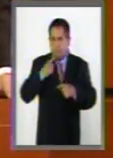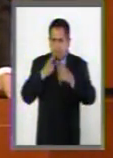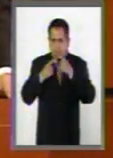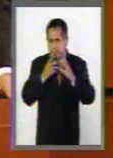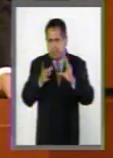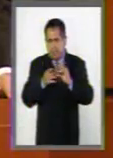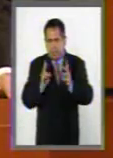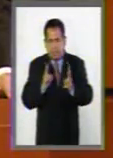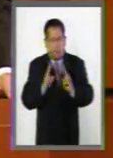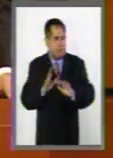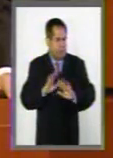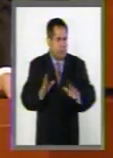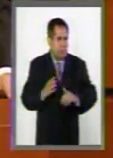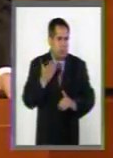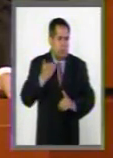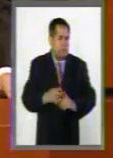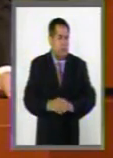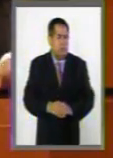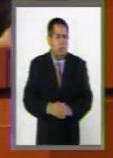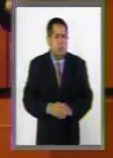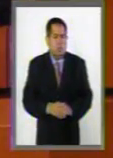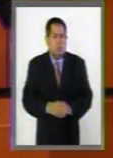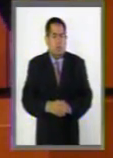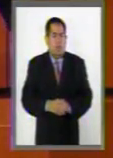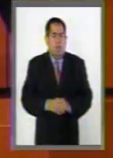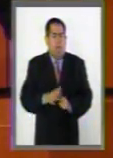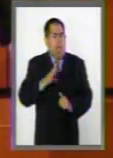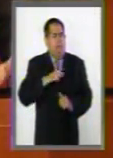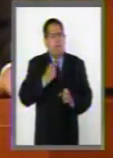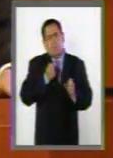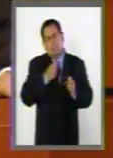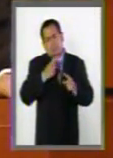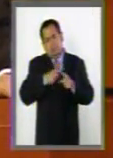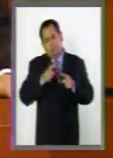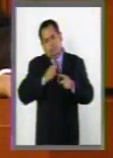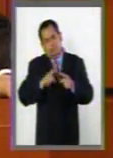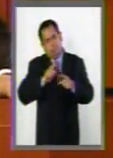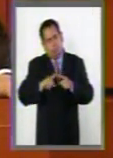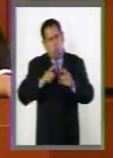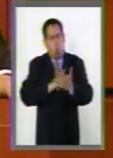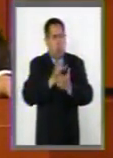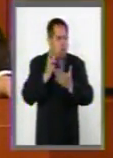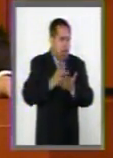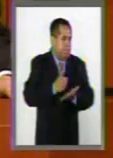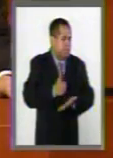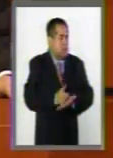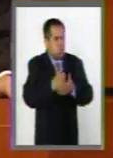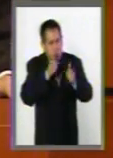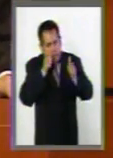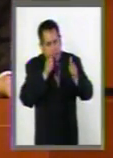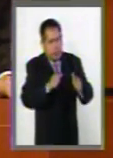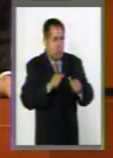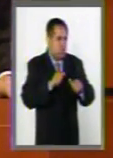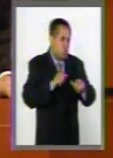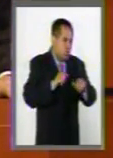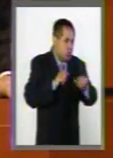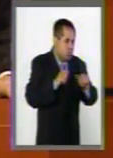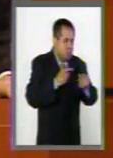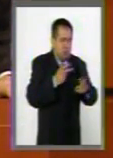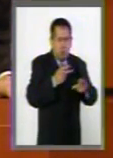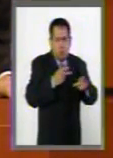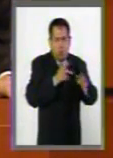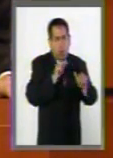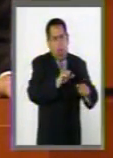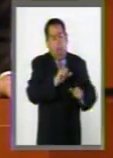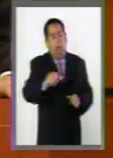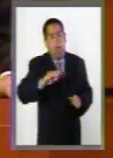hay un sinfín de programas asistenciales para las